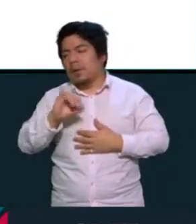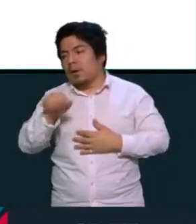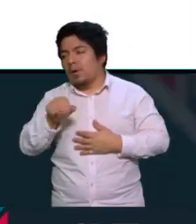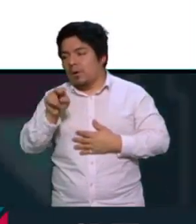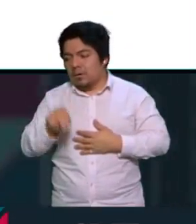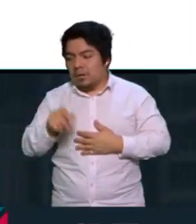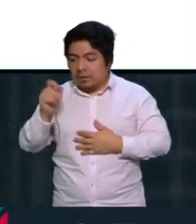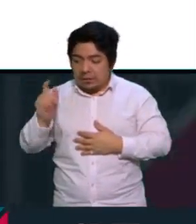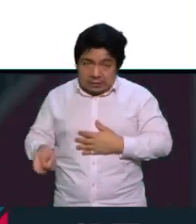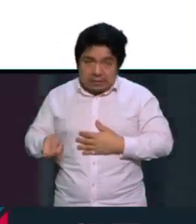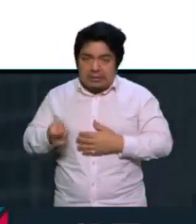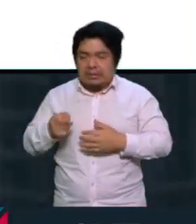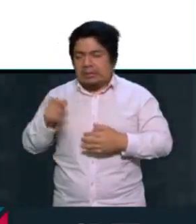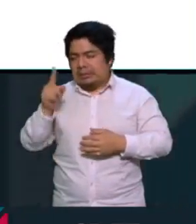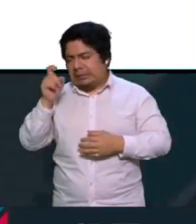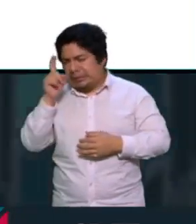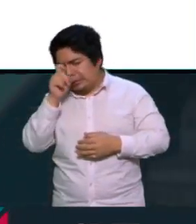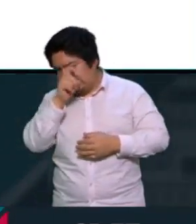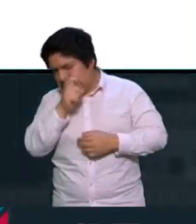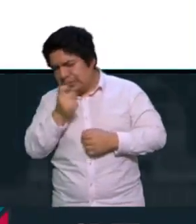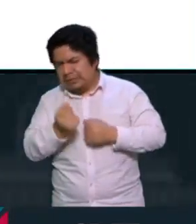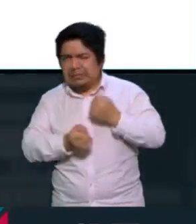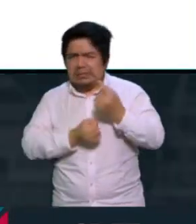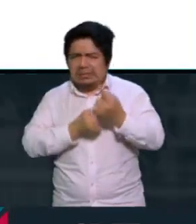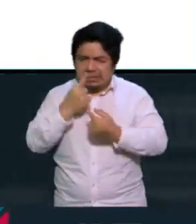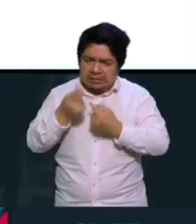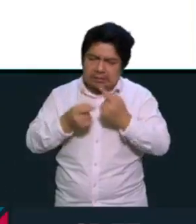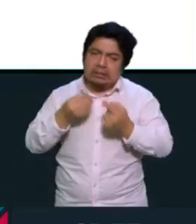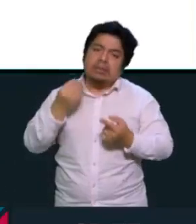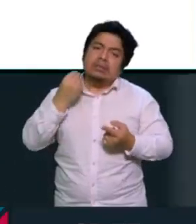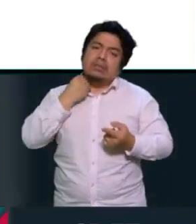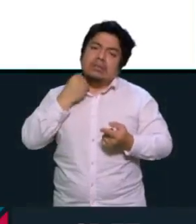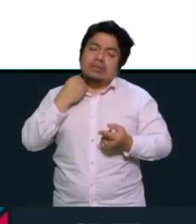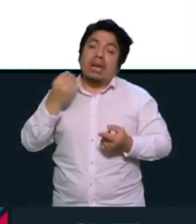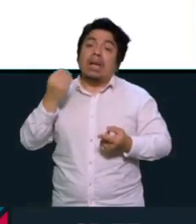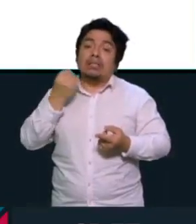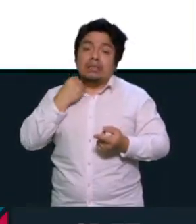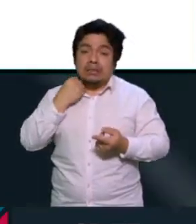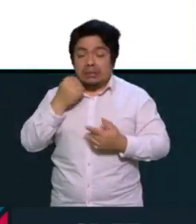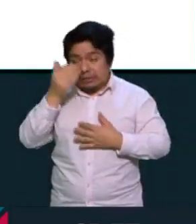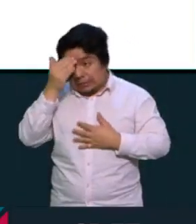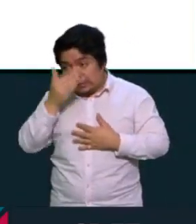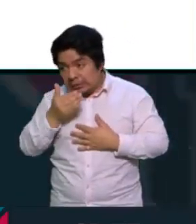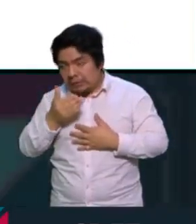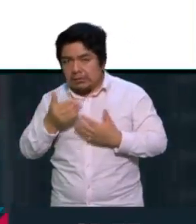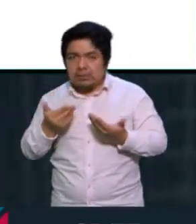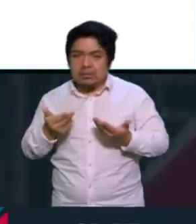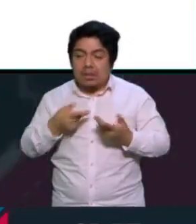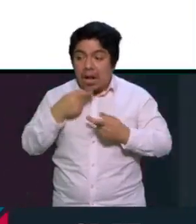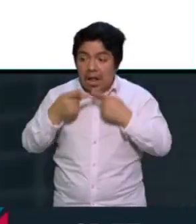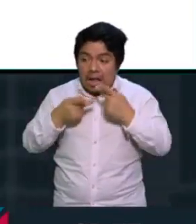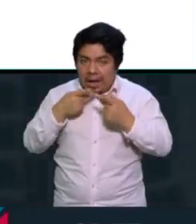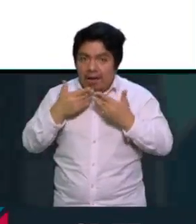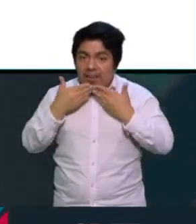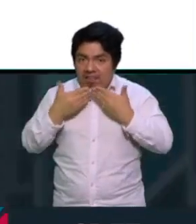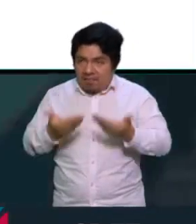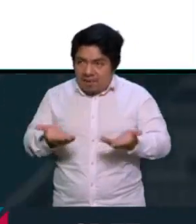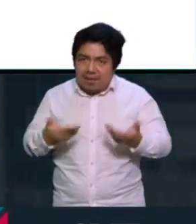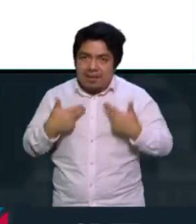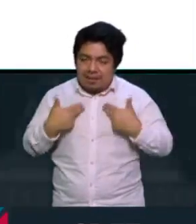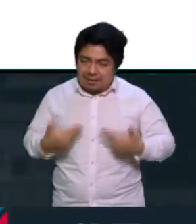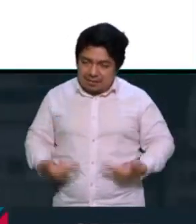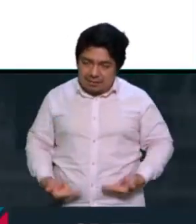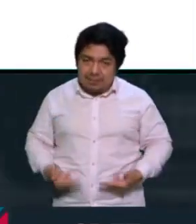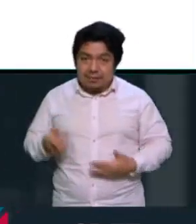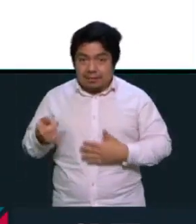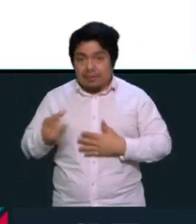que son tan difíciles y necesitamos conseguirnos un abogado y un abogado que sepa hablar humano para que las entendamos, bueno,